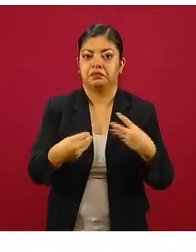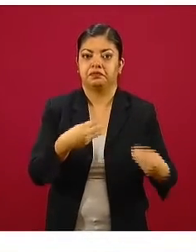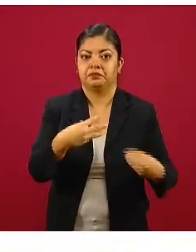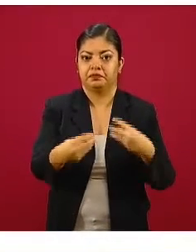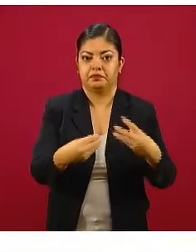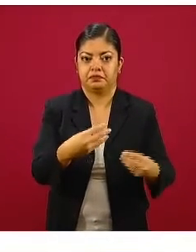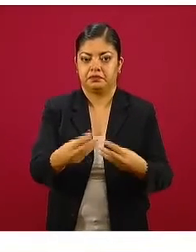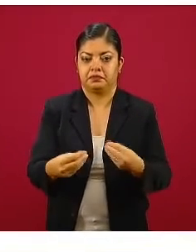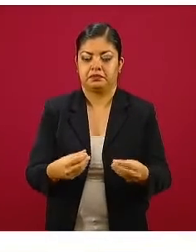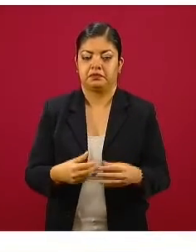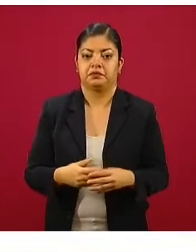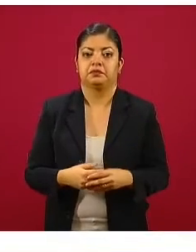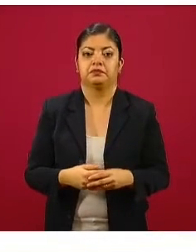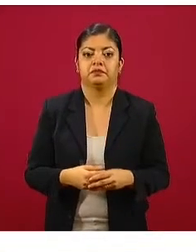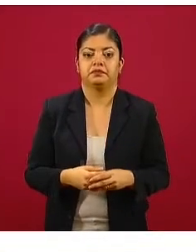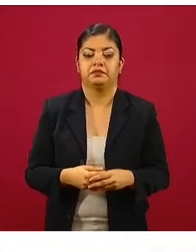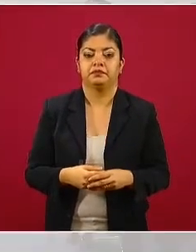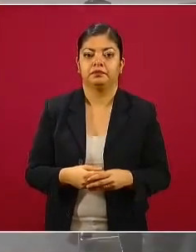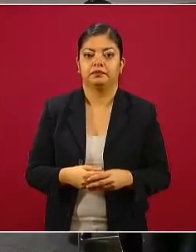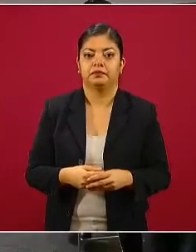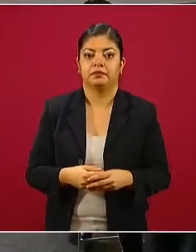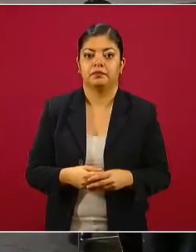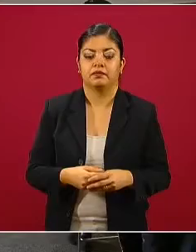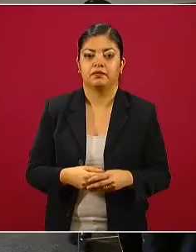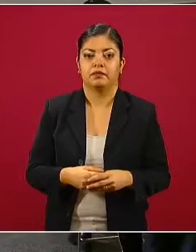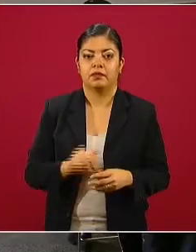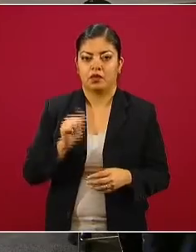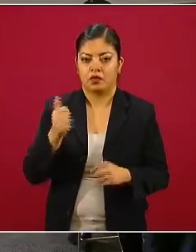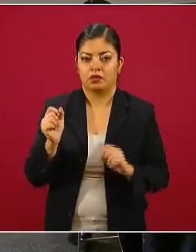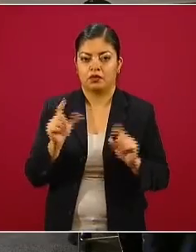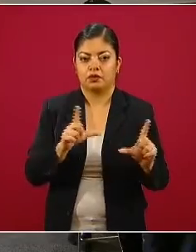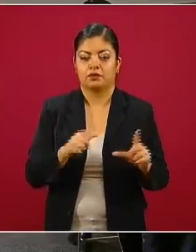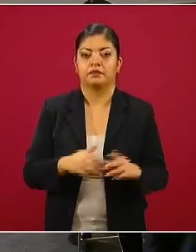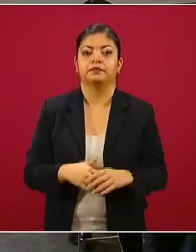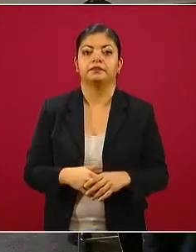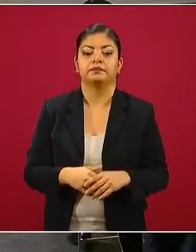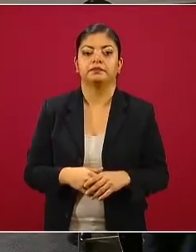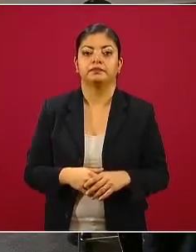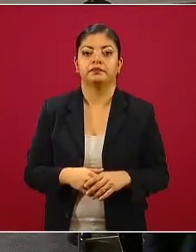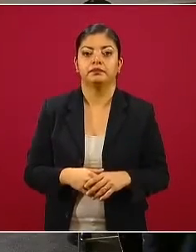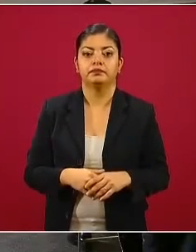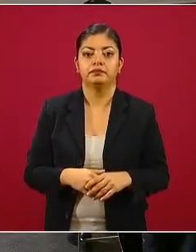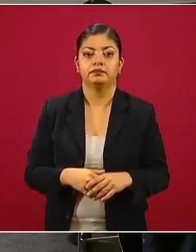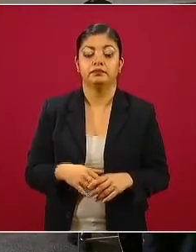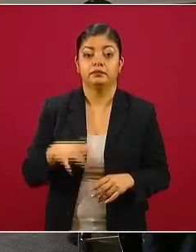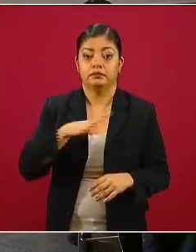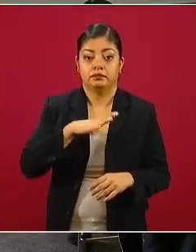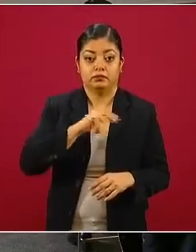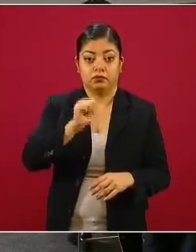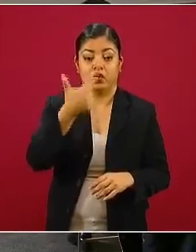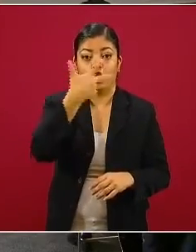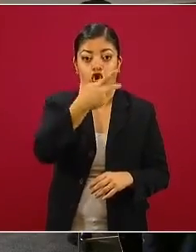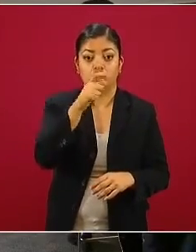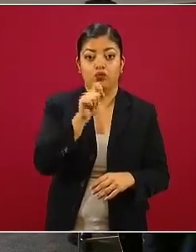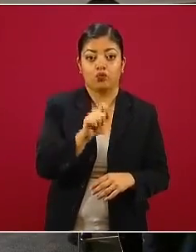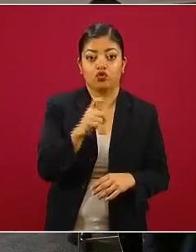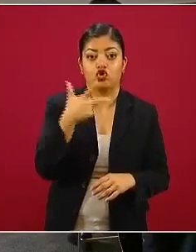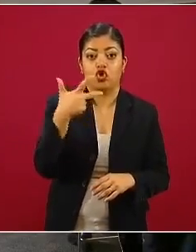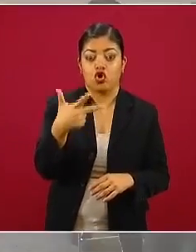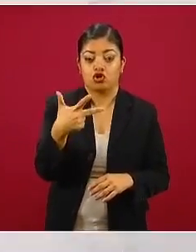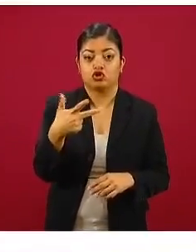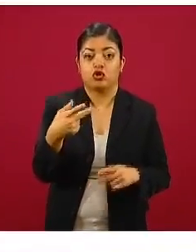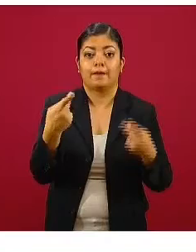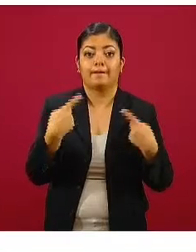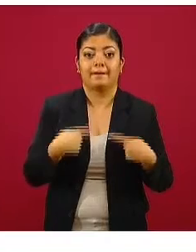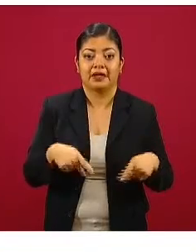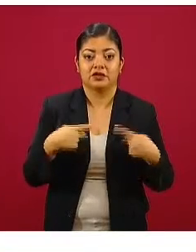de esta enfermedad. La siguiente. Cuando vemos por incidencia, 8.8 personas